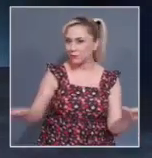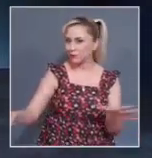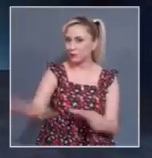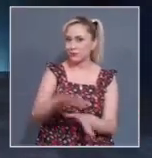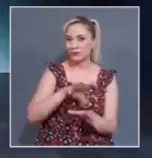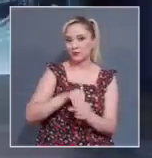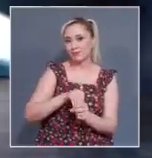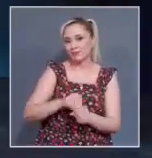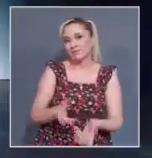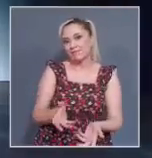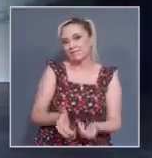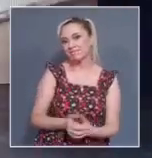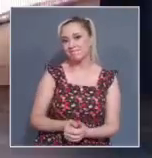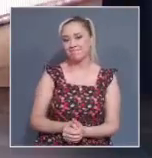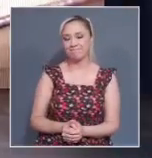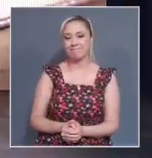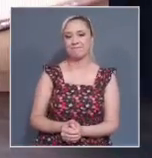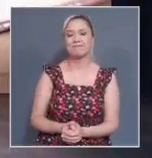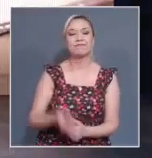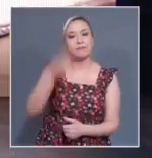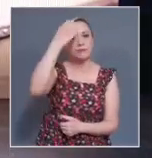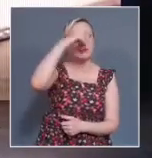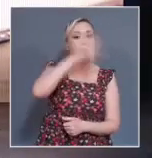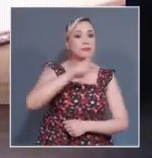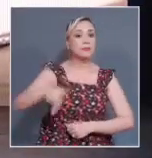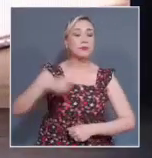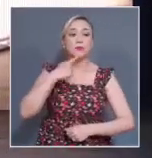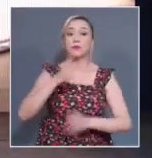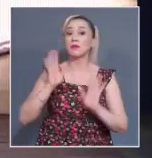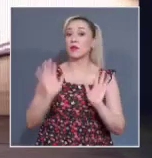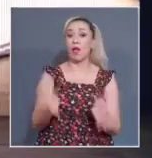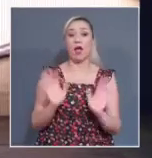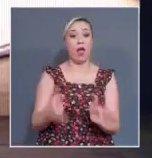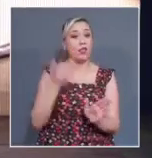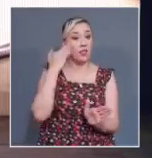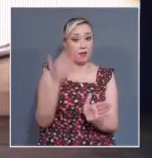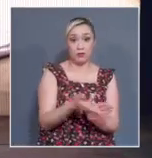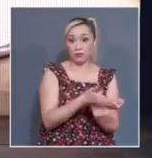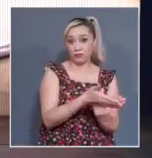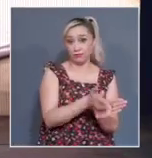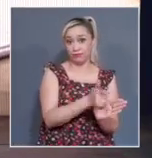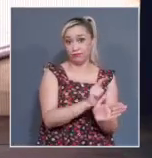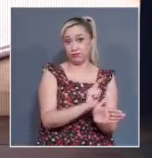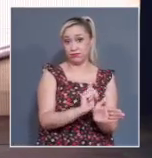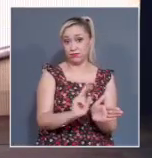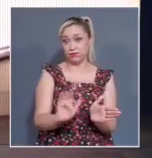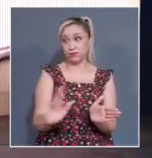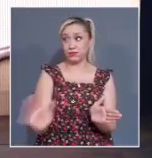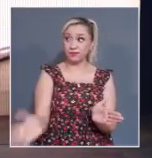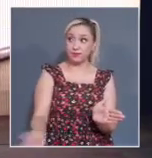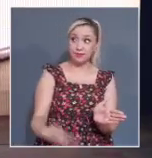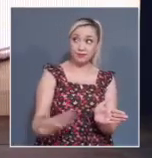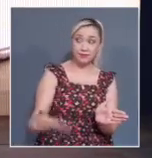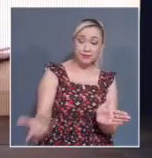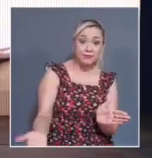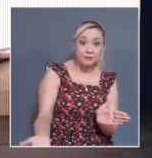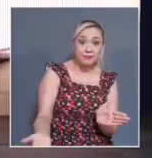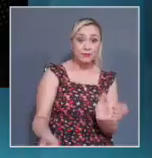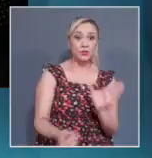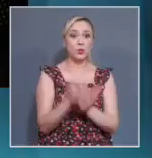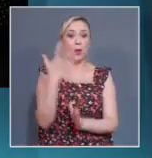Especialistas aseguran que ya está corriendo el plazo para la implementación del nuevo Código Nacional de Procedimientos Penales.